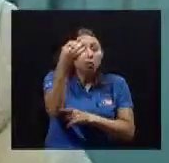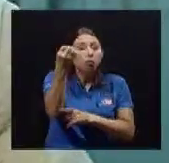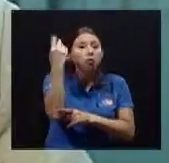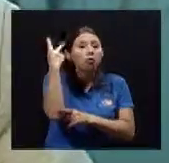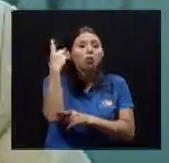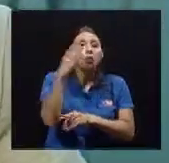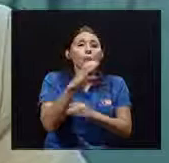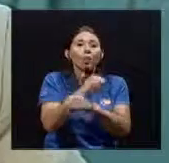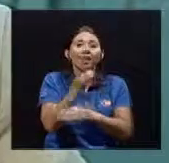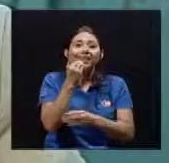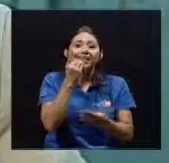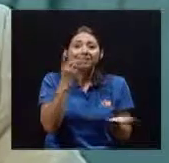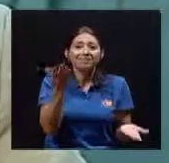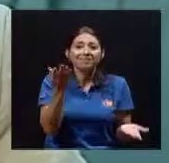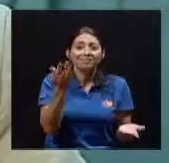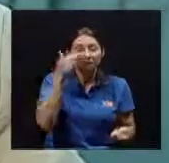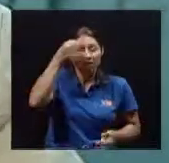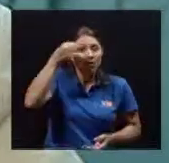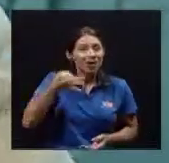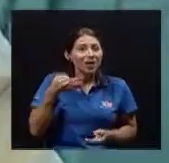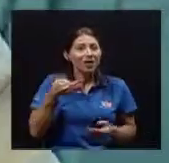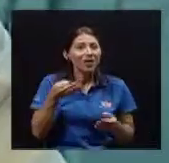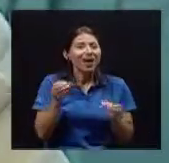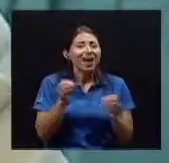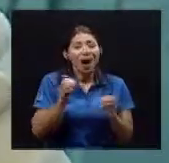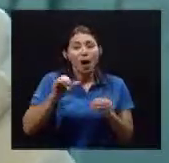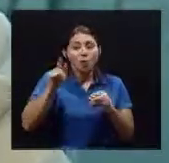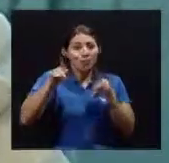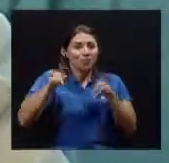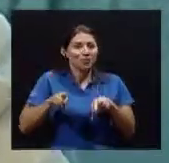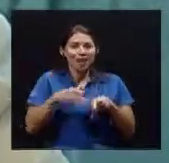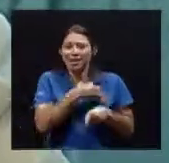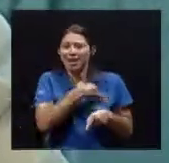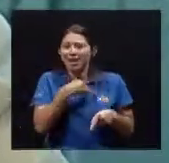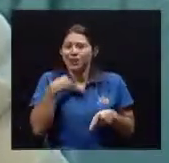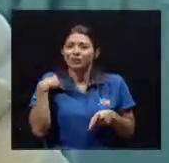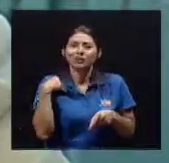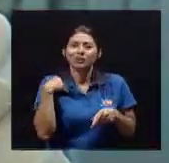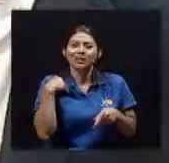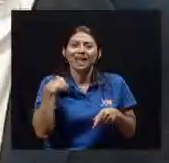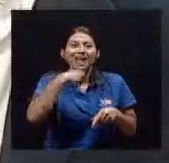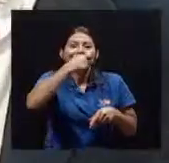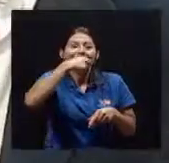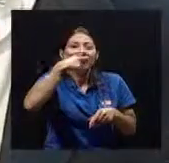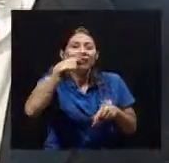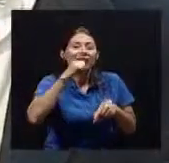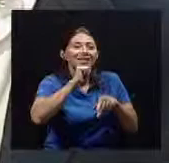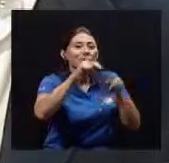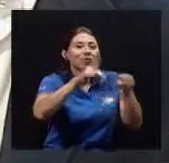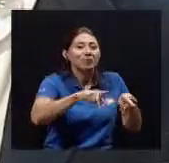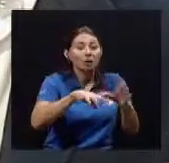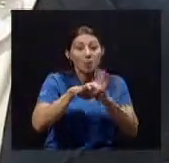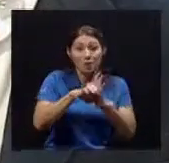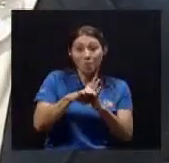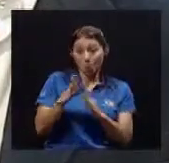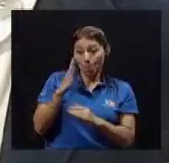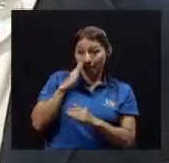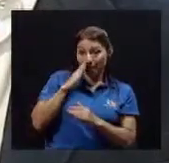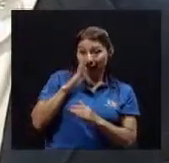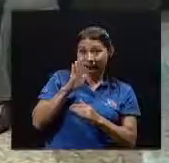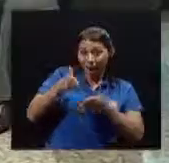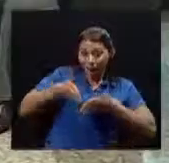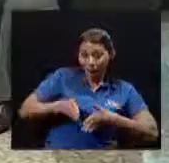un tabú Creo que a nadie Le gusta Lavarle los dientes A otra persona Es muy complicado Lo hace la madre Al niño